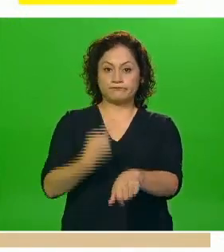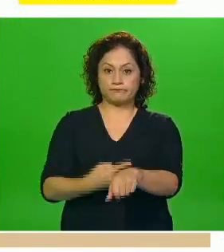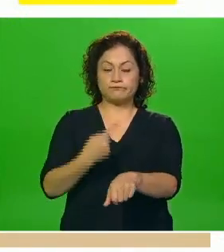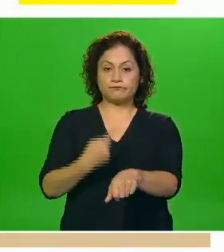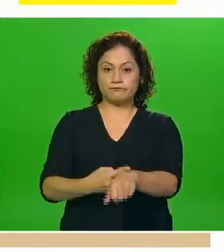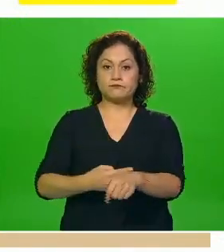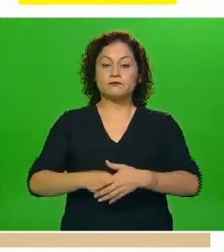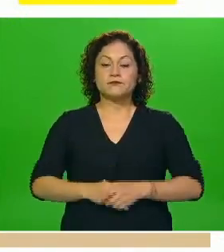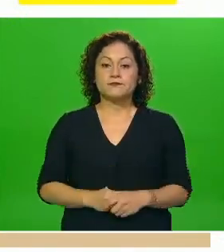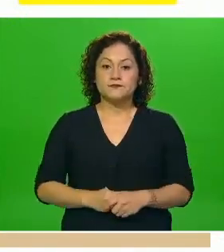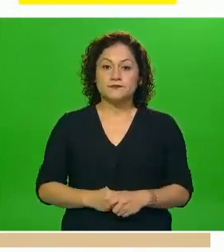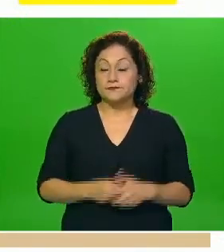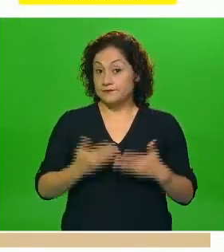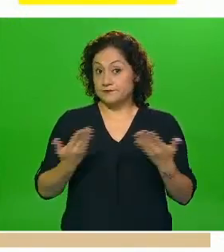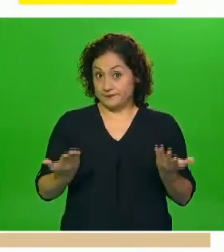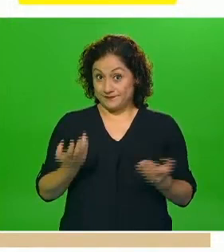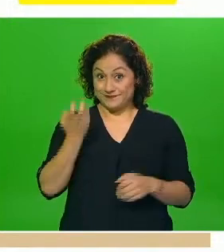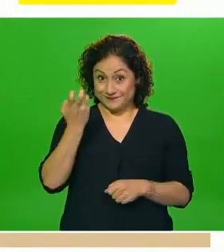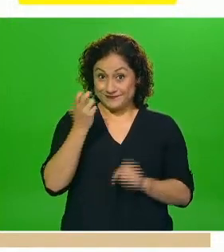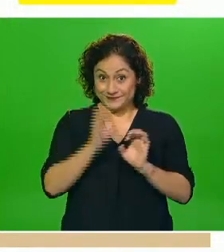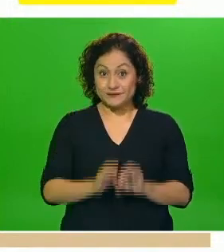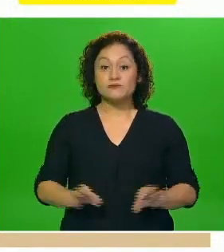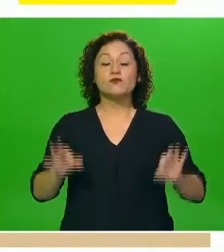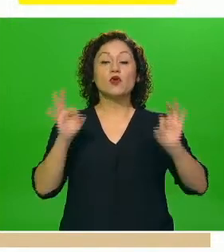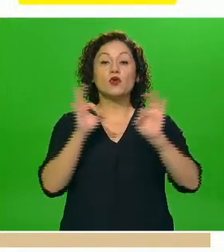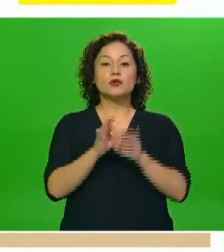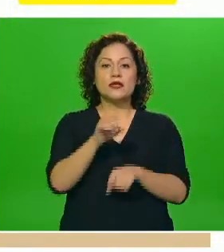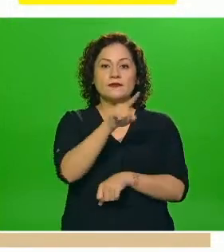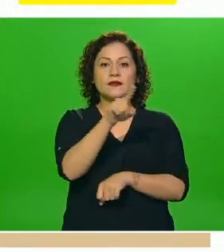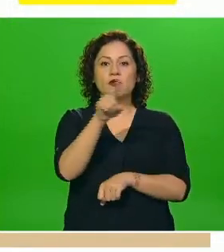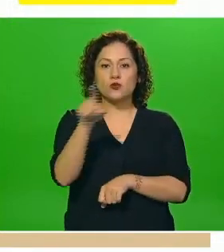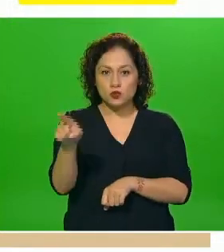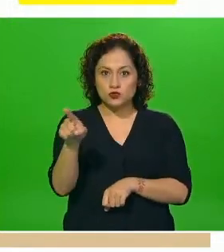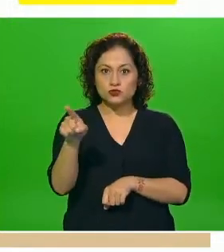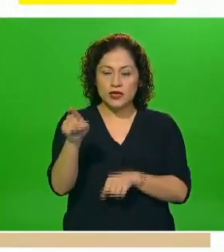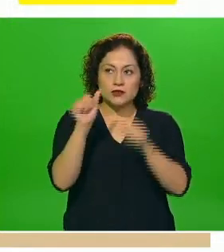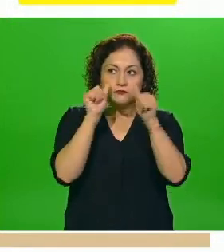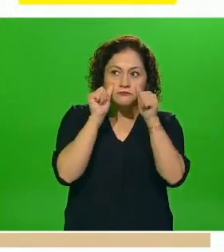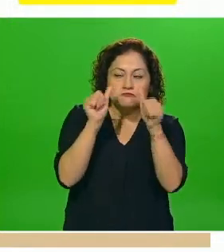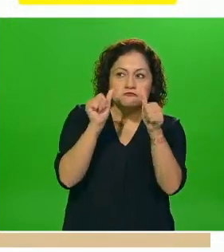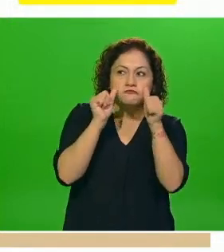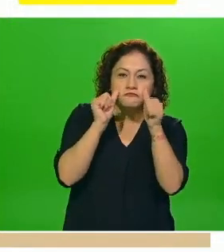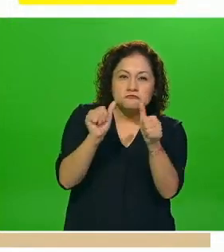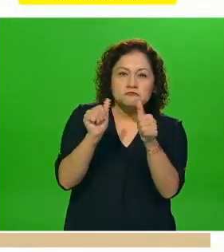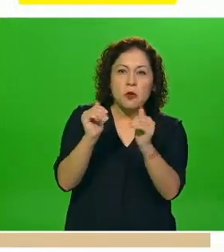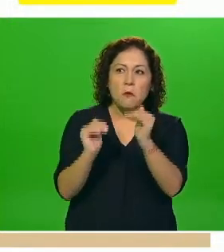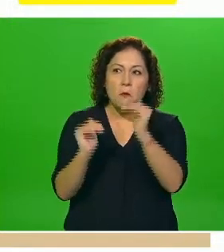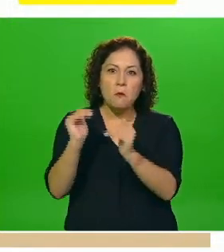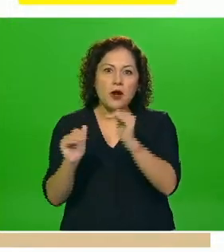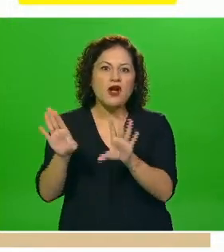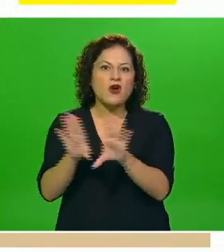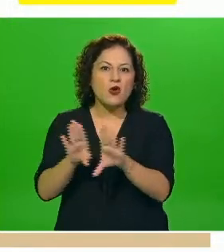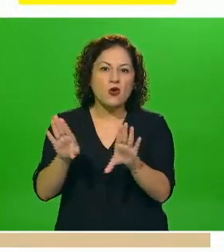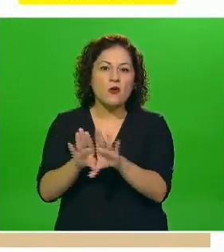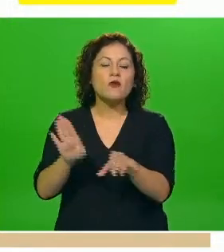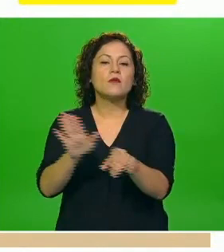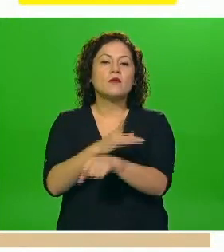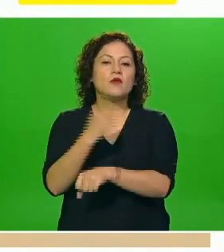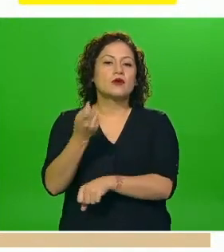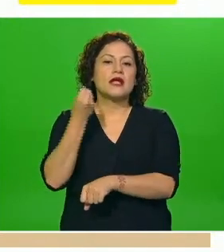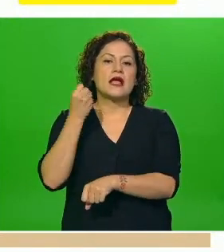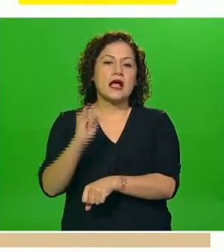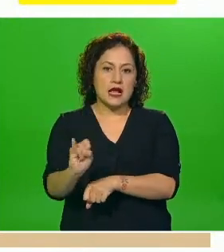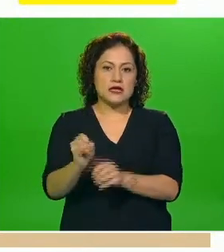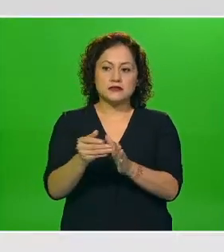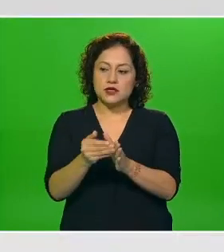confirmatorio entonces es muy importante que ustedes tengan estas cifras para que podamos ir viendo como a lo largo de estas